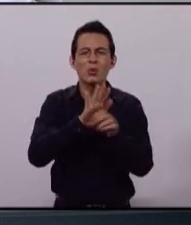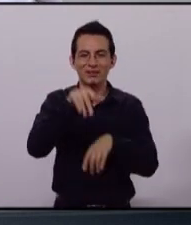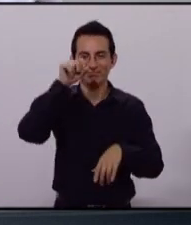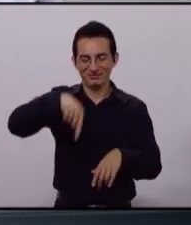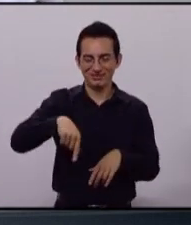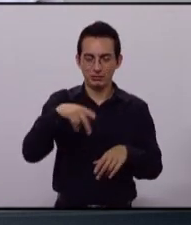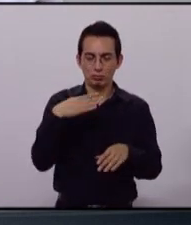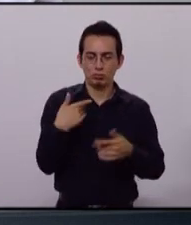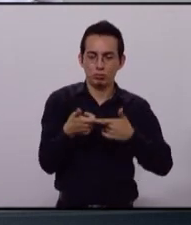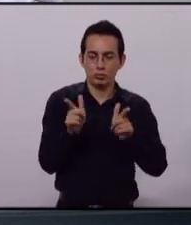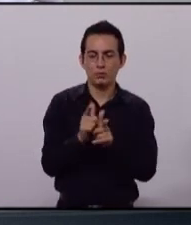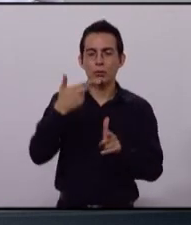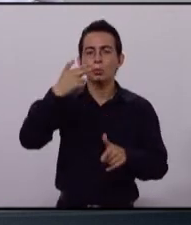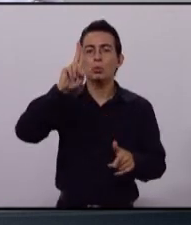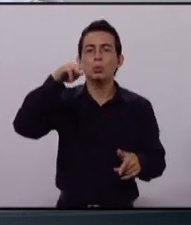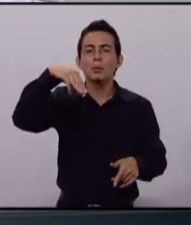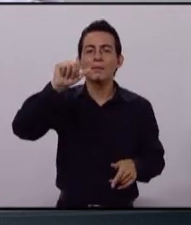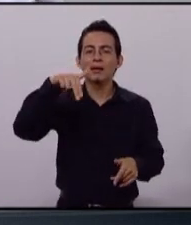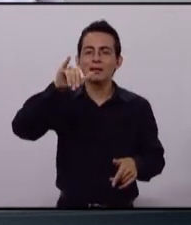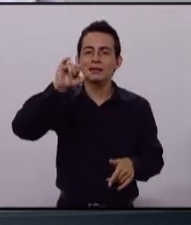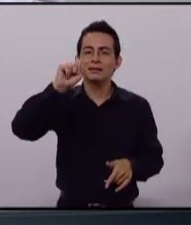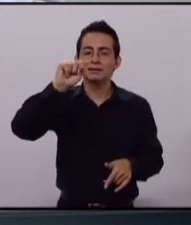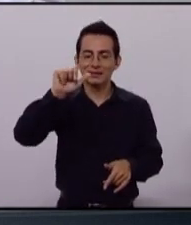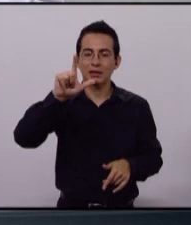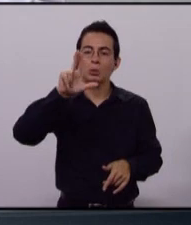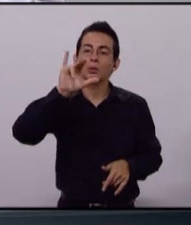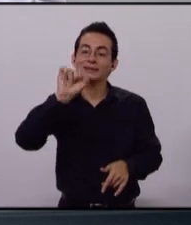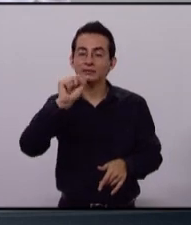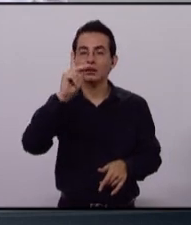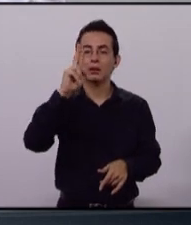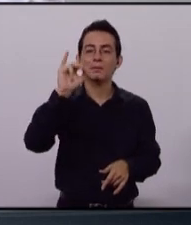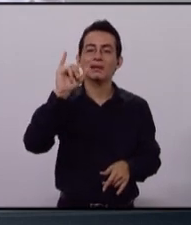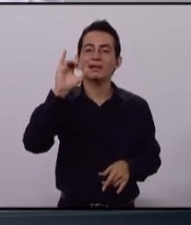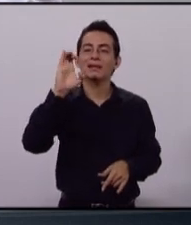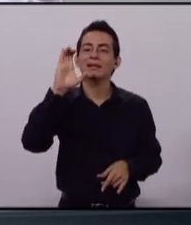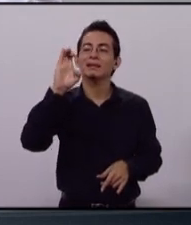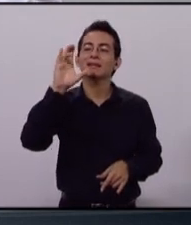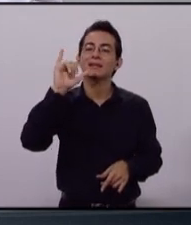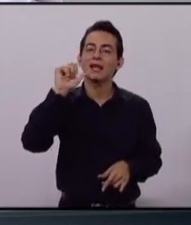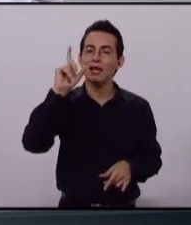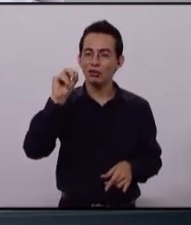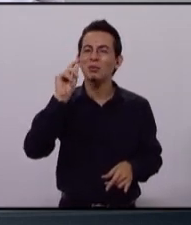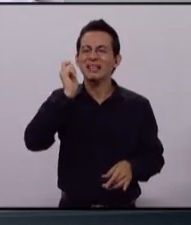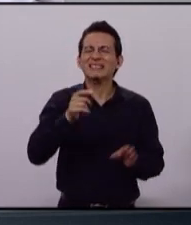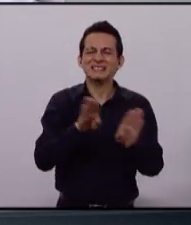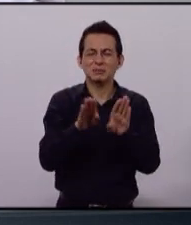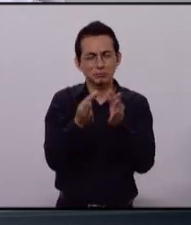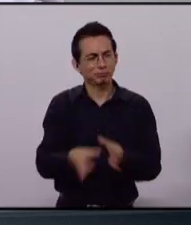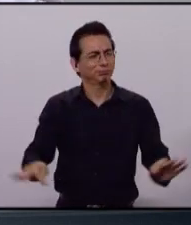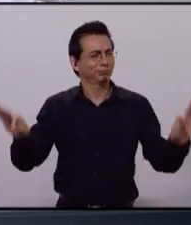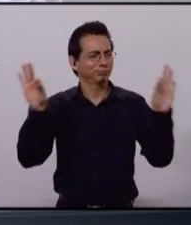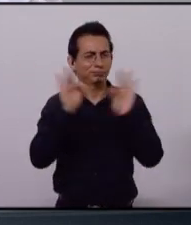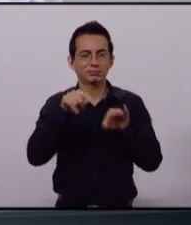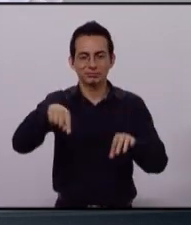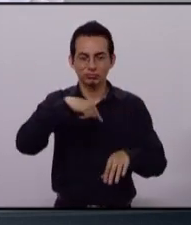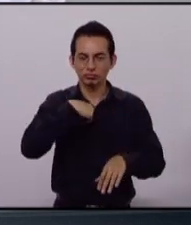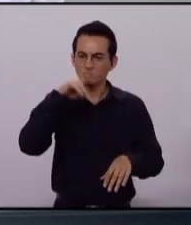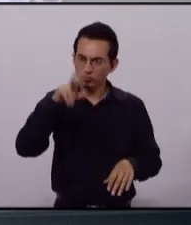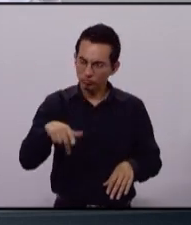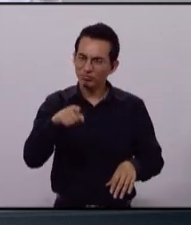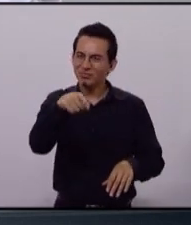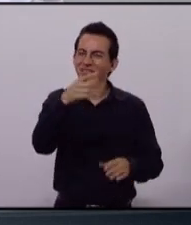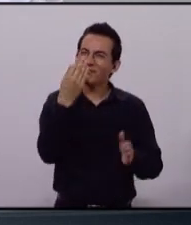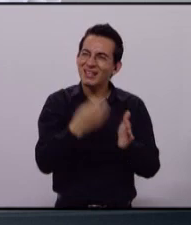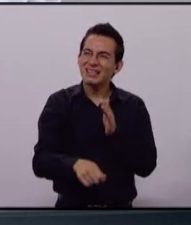Humanista, votes por Luis Preciado, porque este este sí es un proyecto político serio. Dame tu